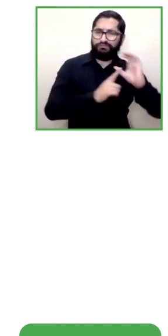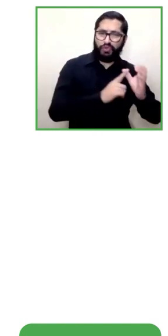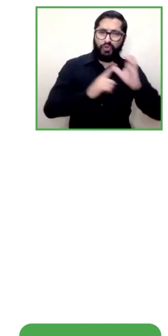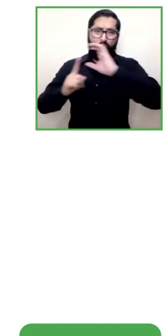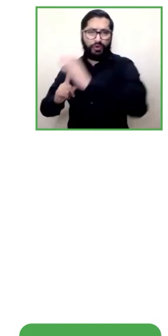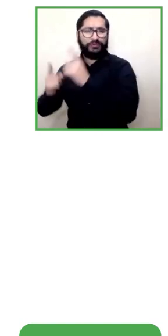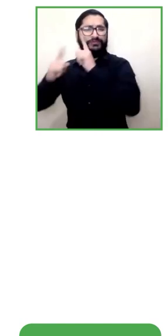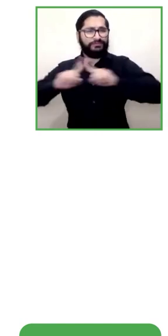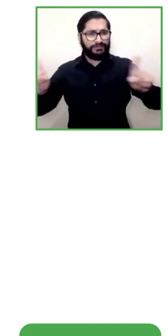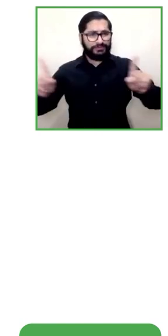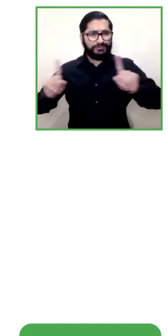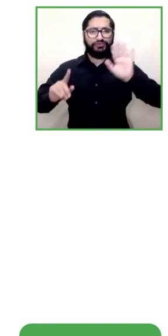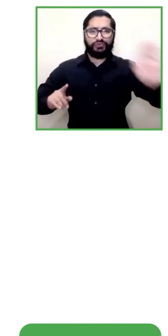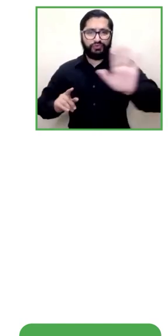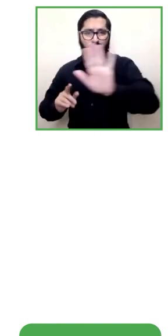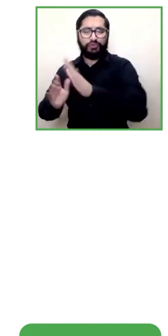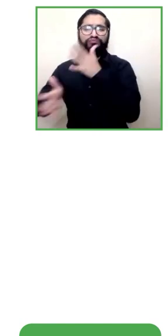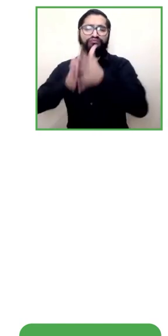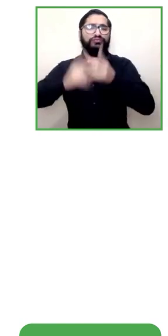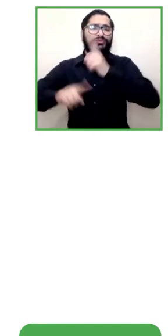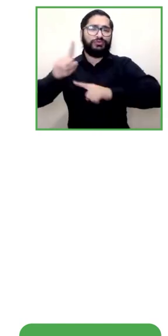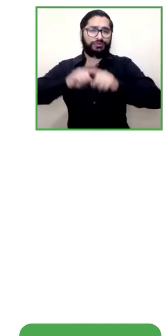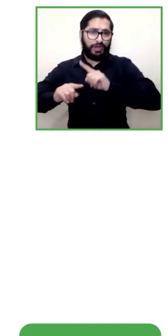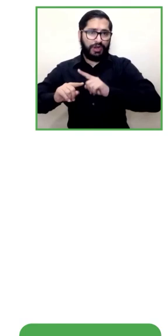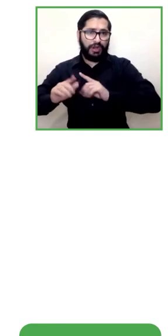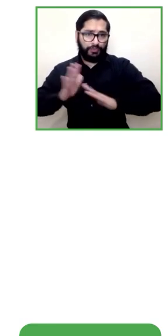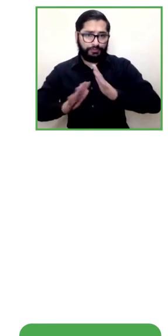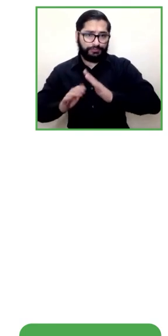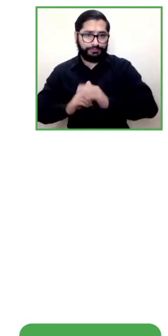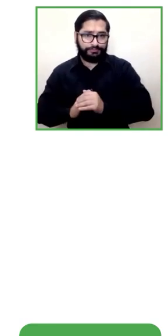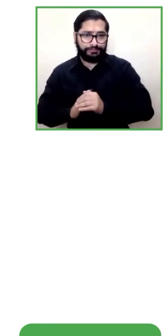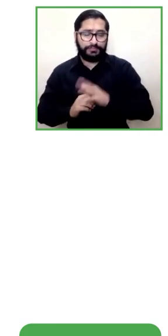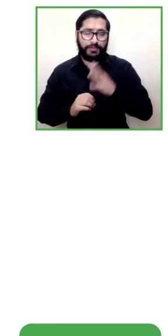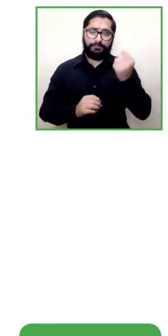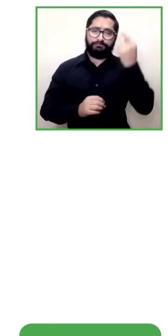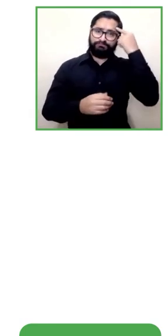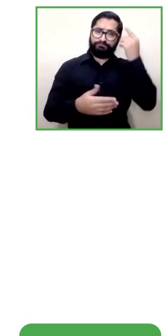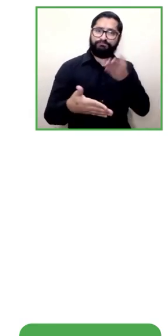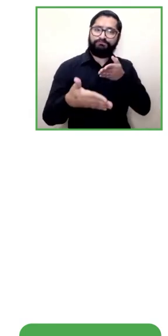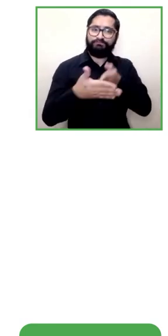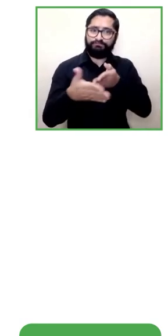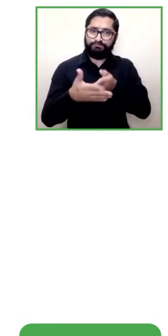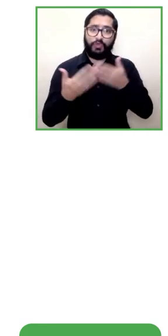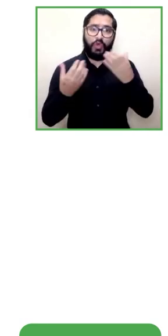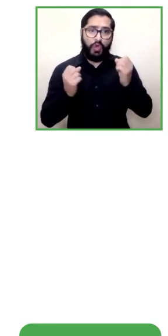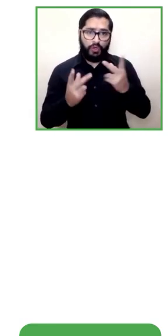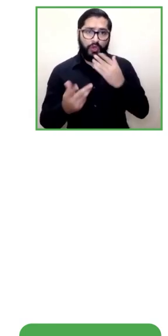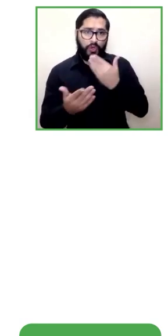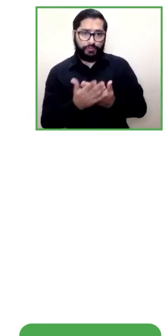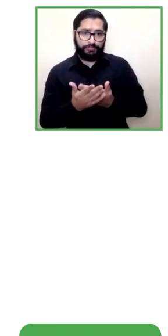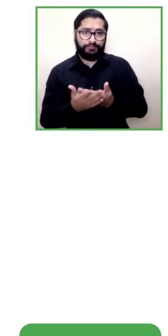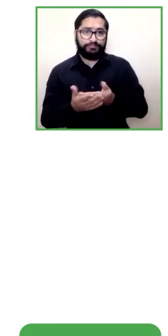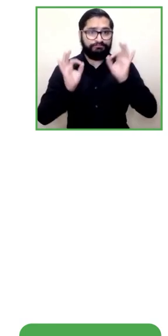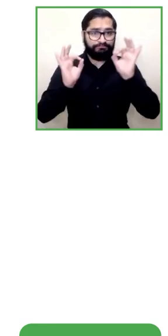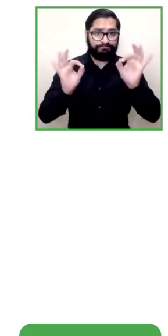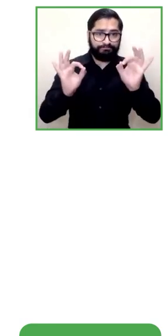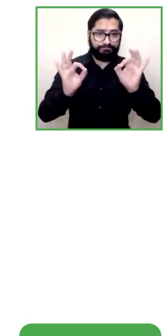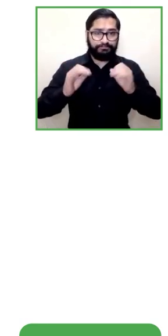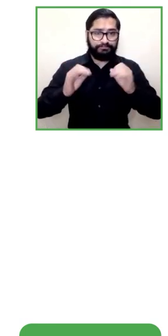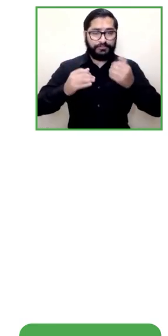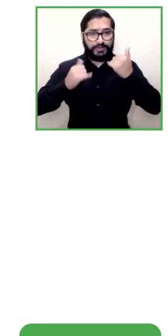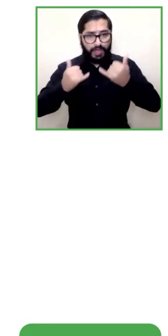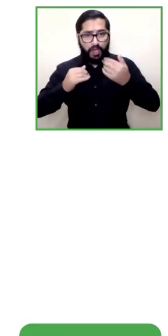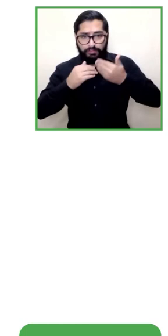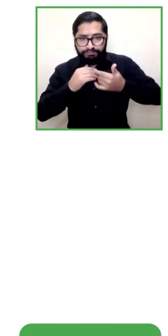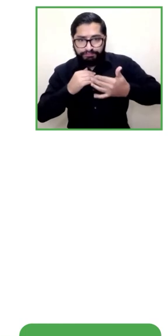entiendo la barrera pero que bueno que lo estén llevando bien me alegra mucho y ahora vamos a ir con Ersin